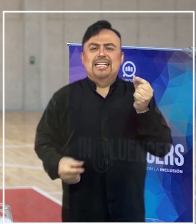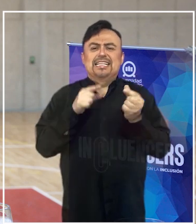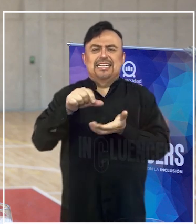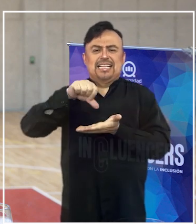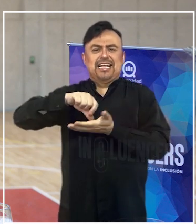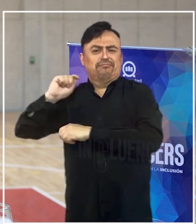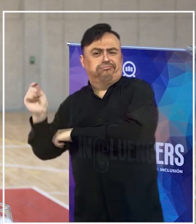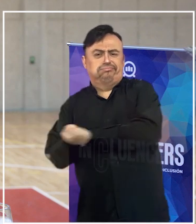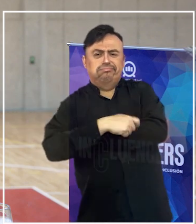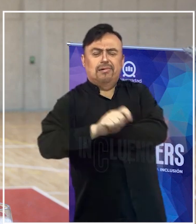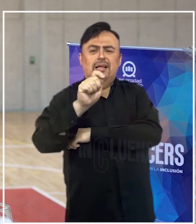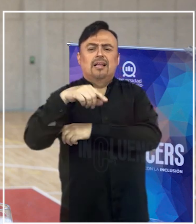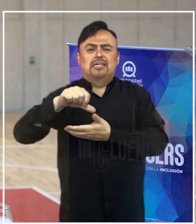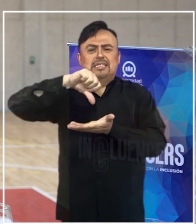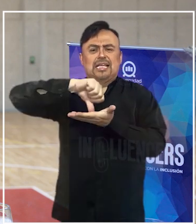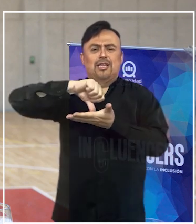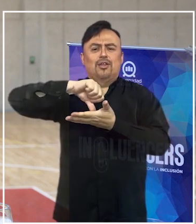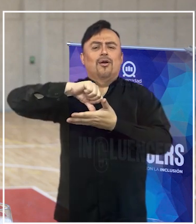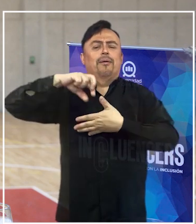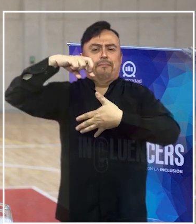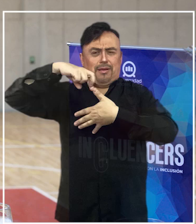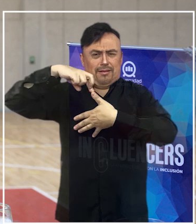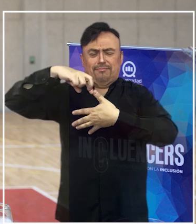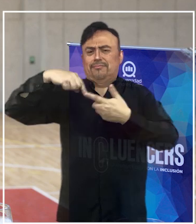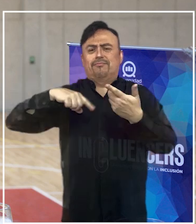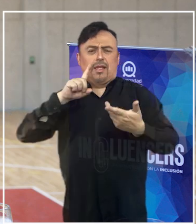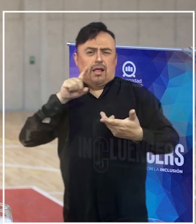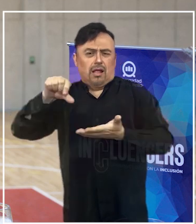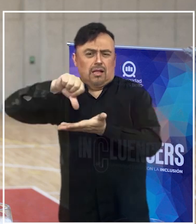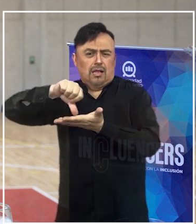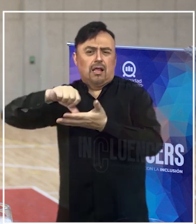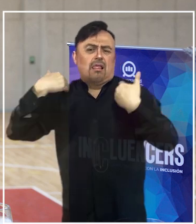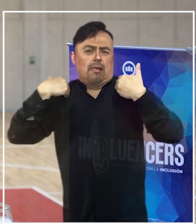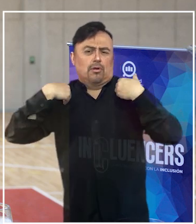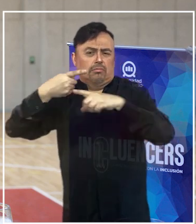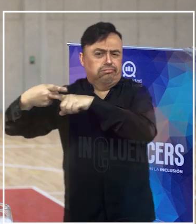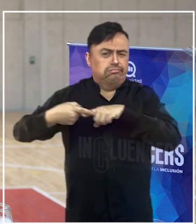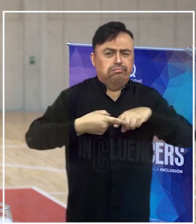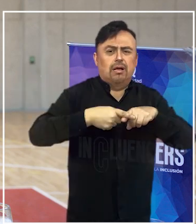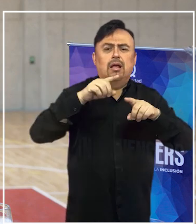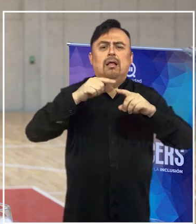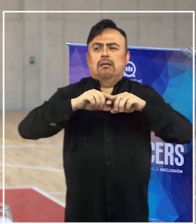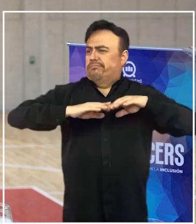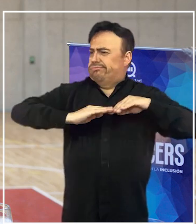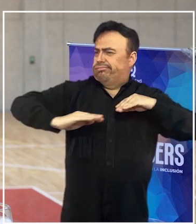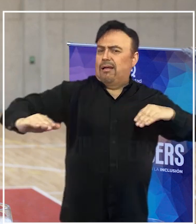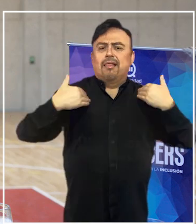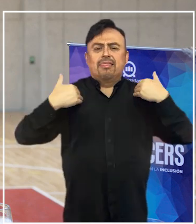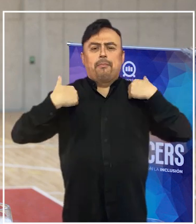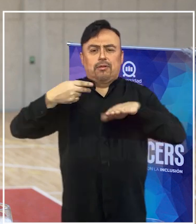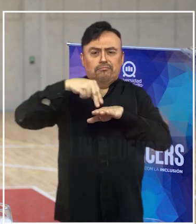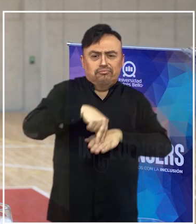Raqueta, que tiene el Centro Paralímpico, que tiene el Centro de Deportes Colectivos, la Explanada de Deportes Urbano, el Centro de